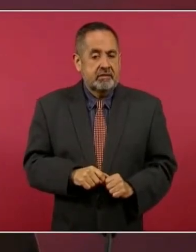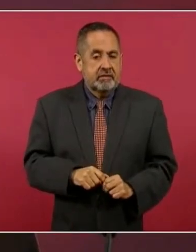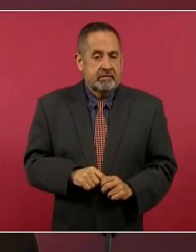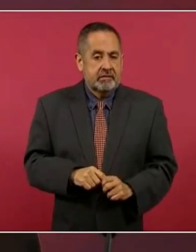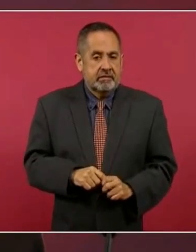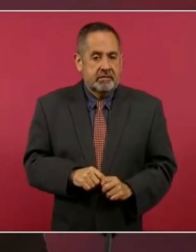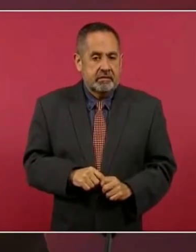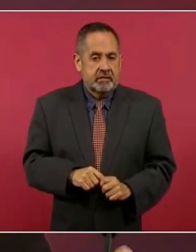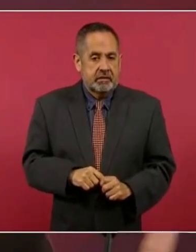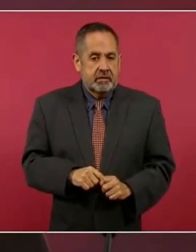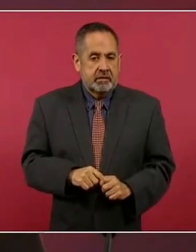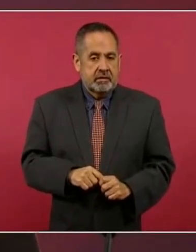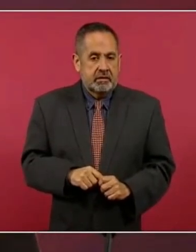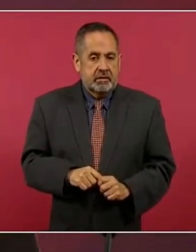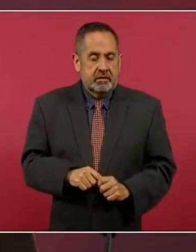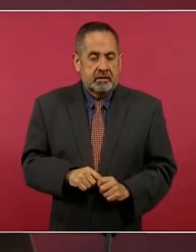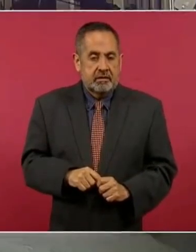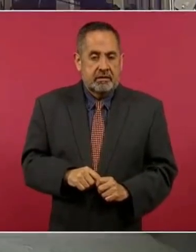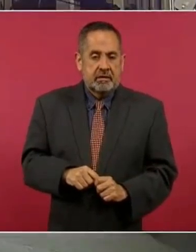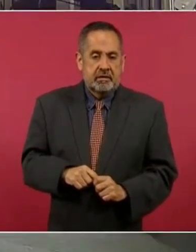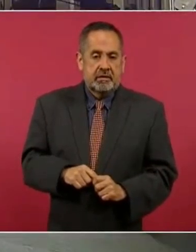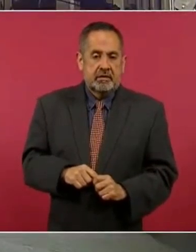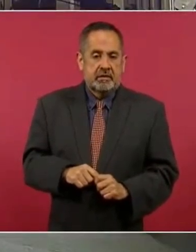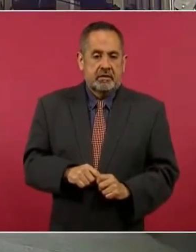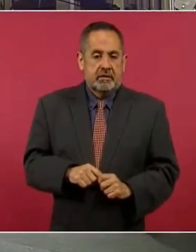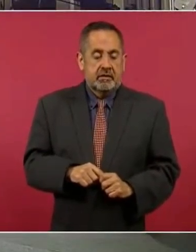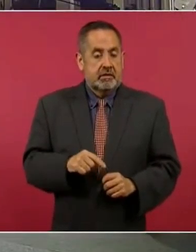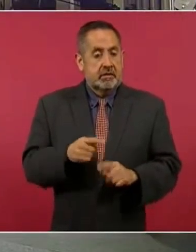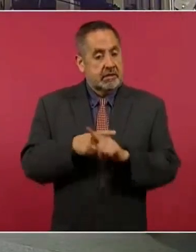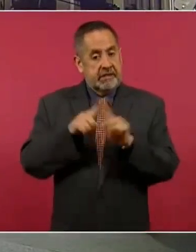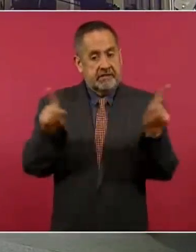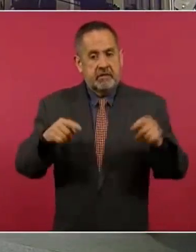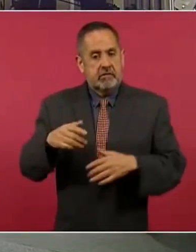en el caso nuestro